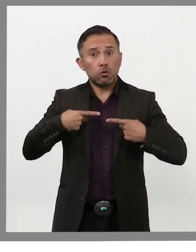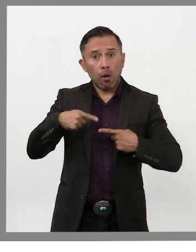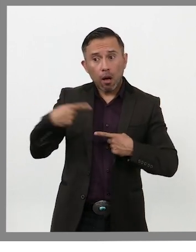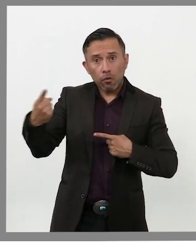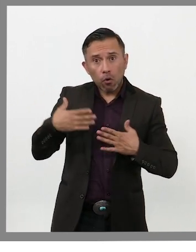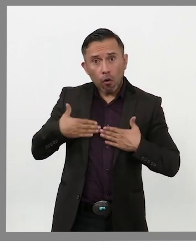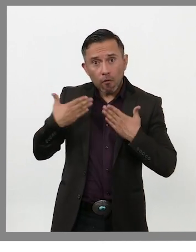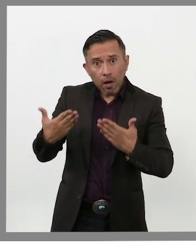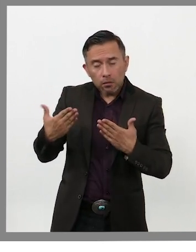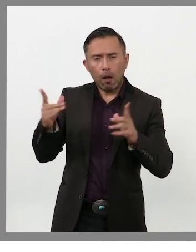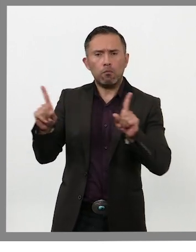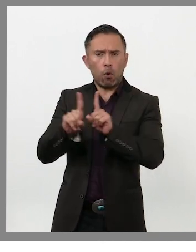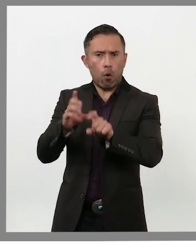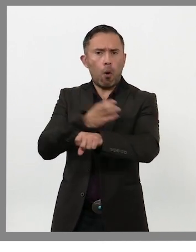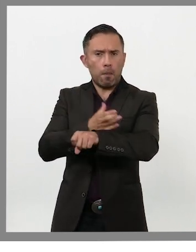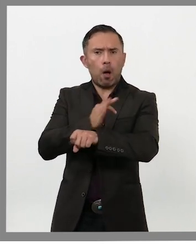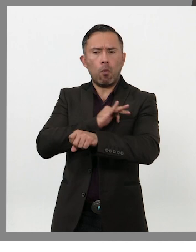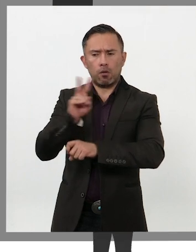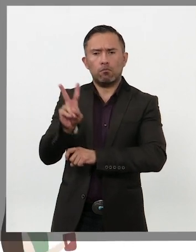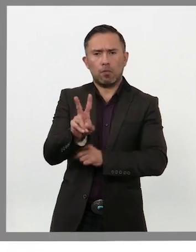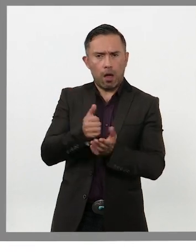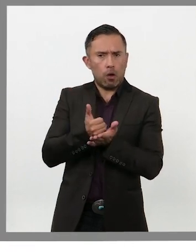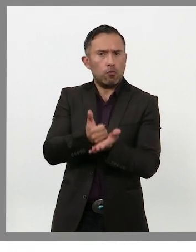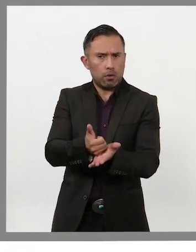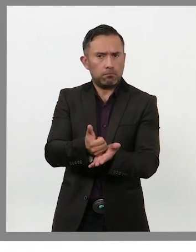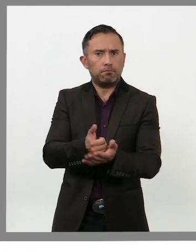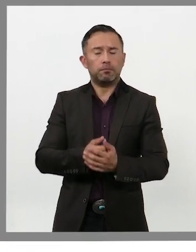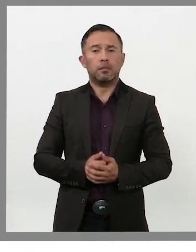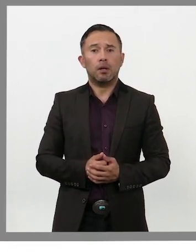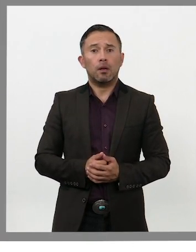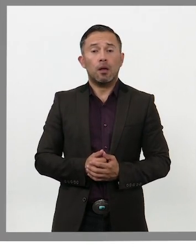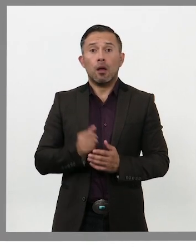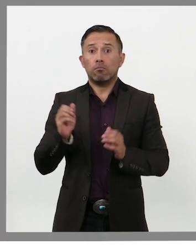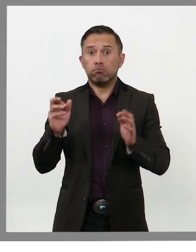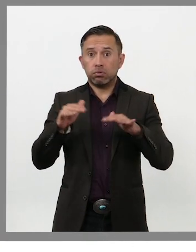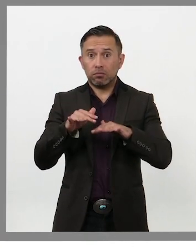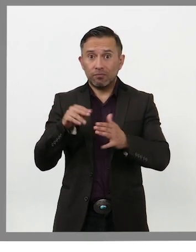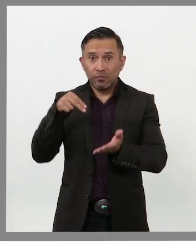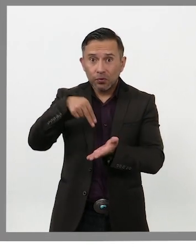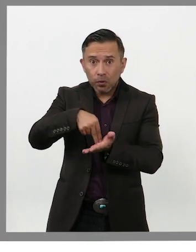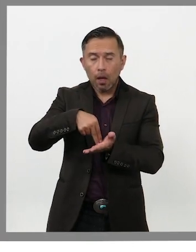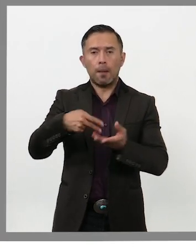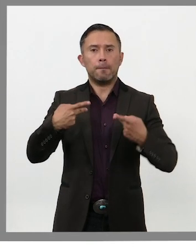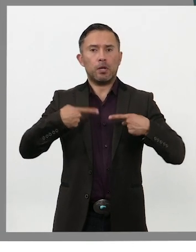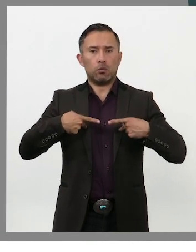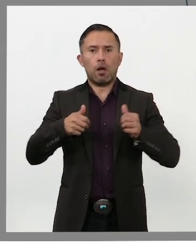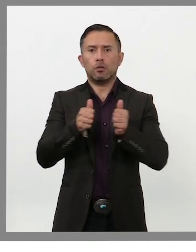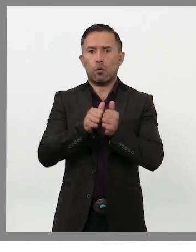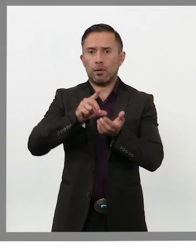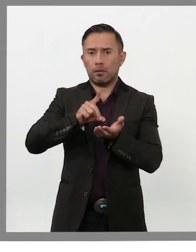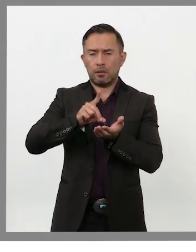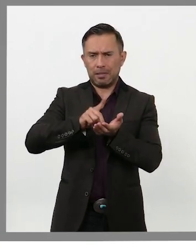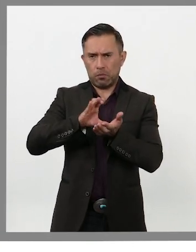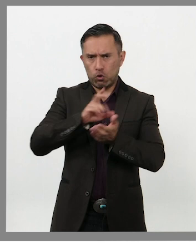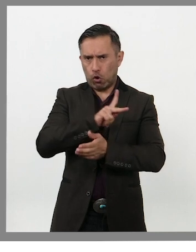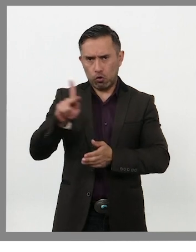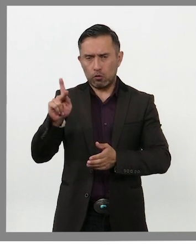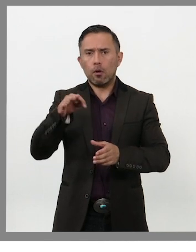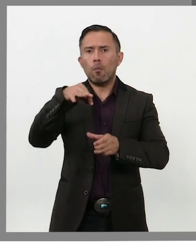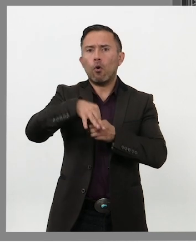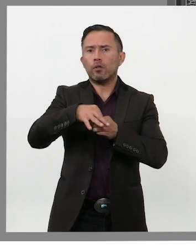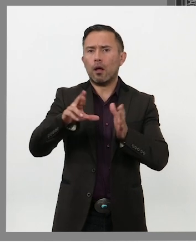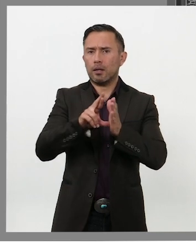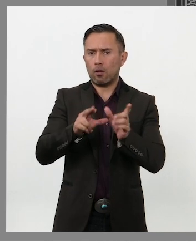confianza para que les asista. Una vez ahí, todas las personas deben mostrar su credencial para votar. Enseguida,